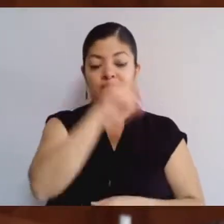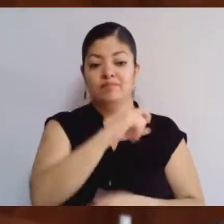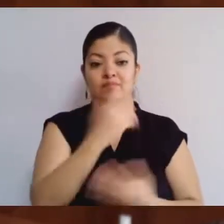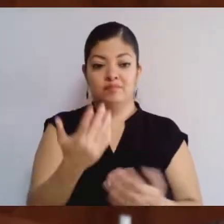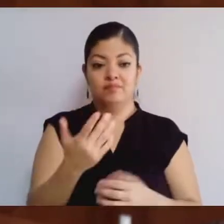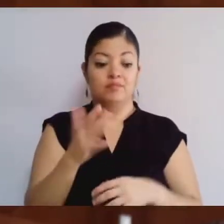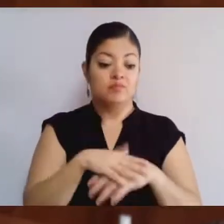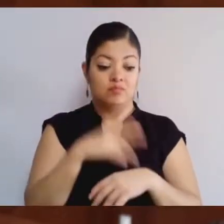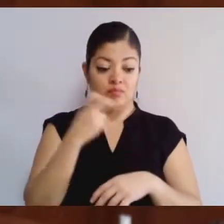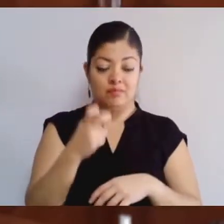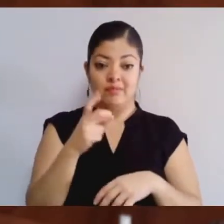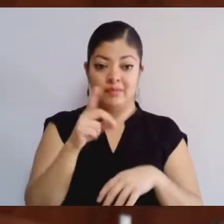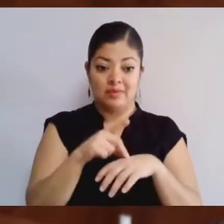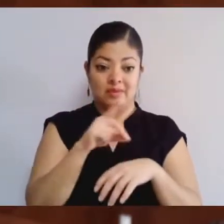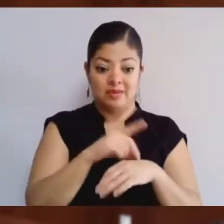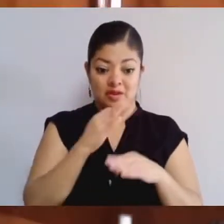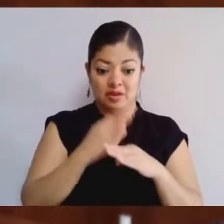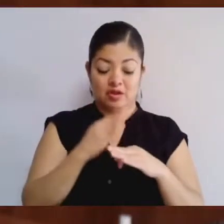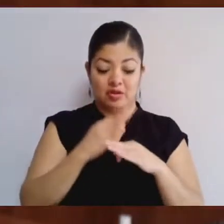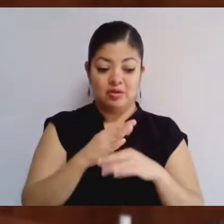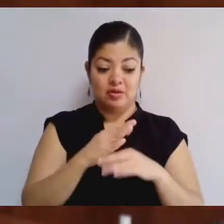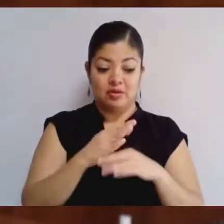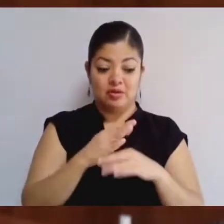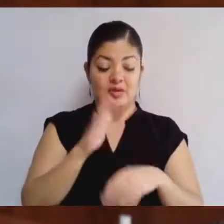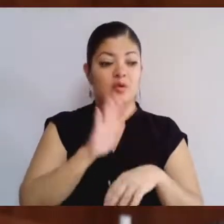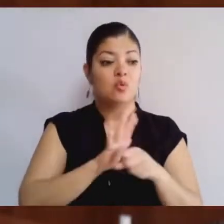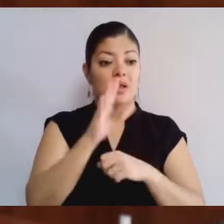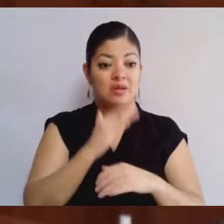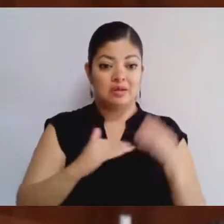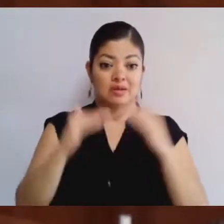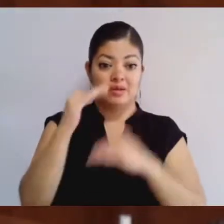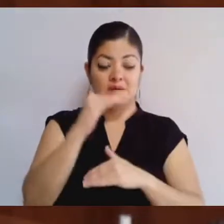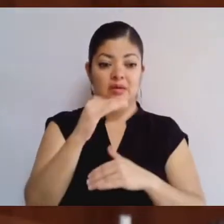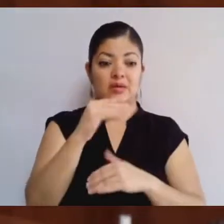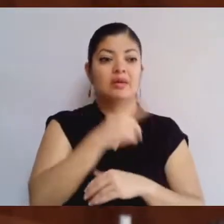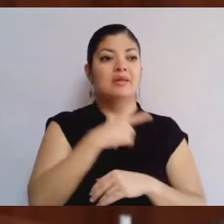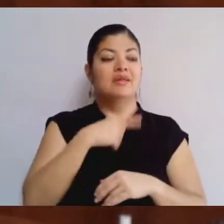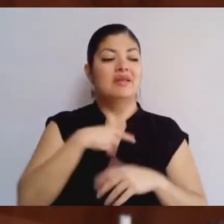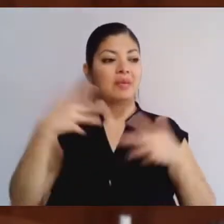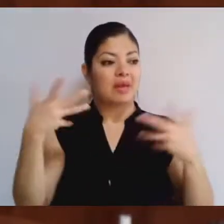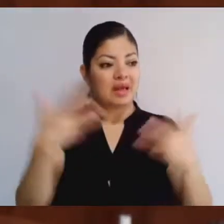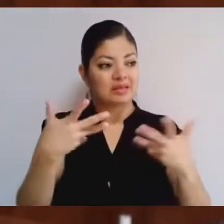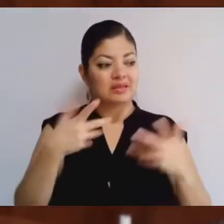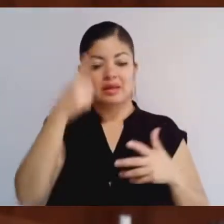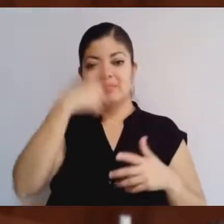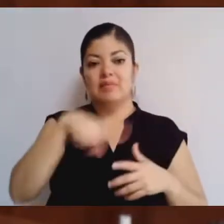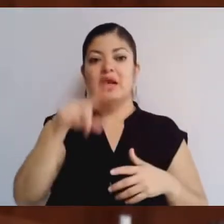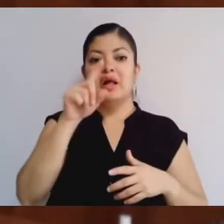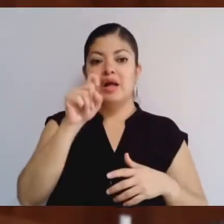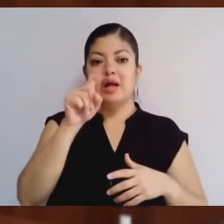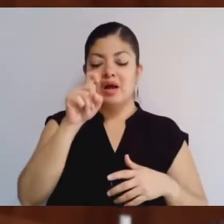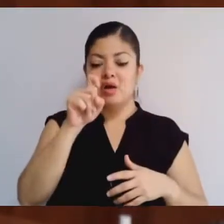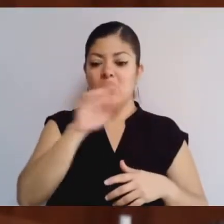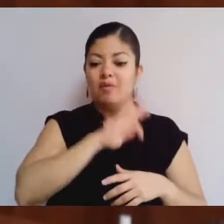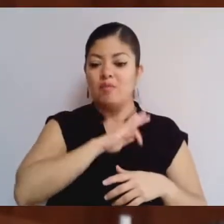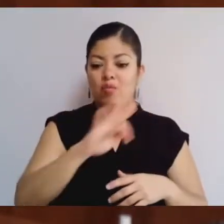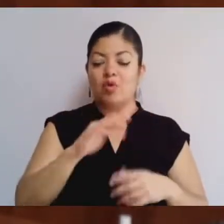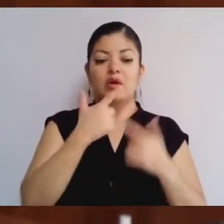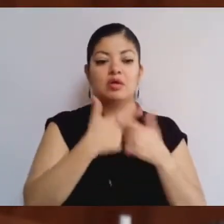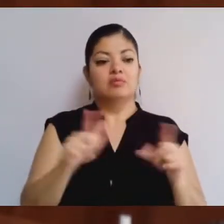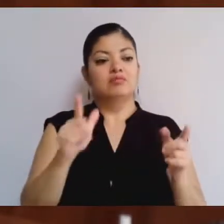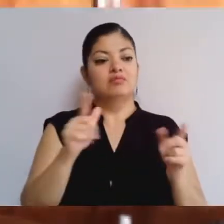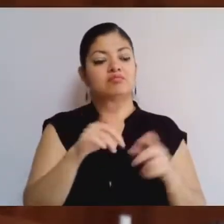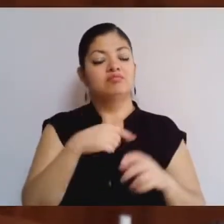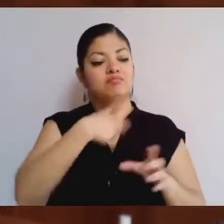Es imperante que desde este espacio, la máxima tribuna de nuestro estado, hagamos algo para que el agua pueda estar disponible